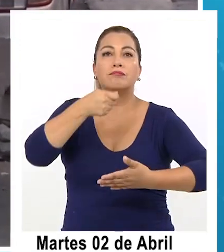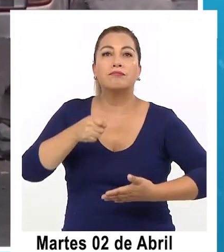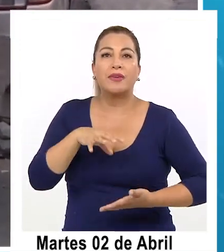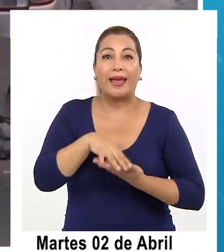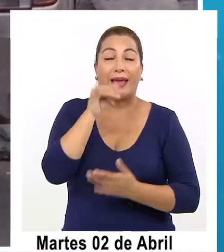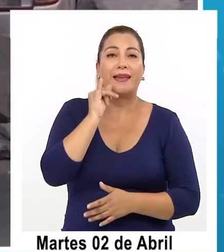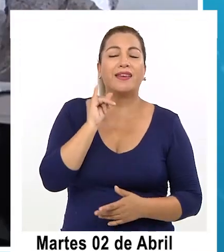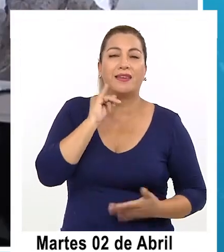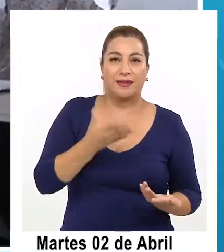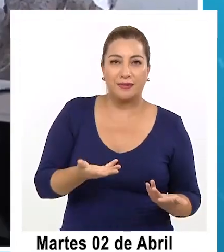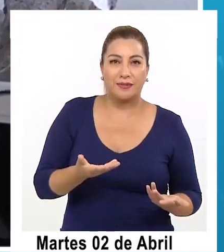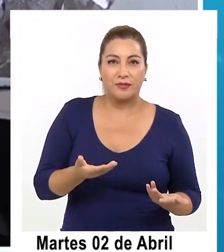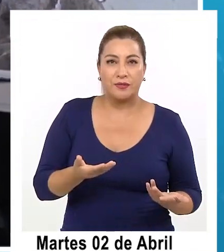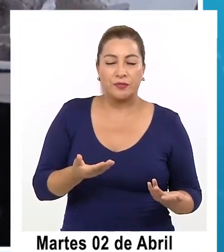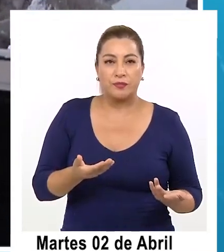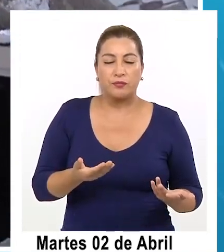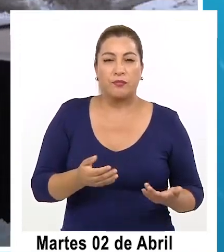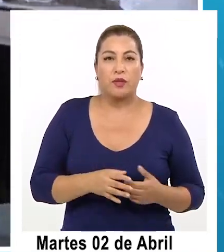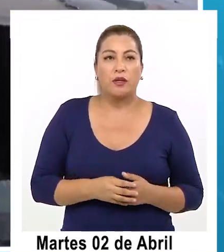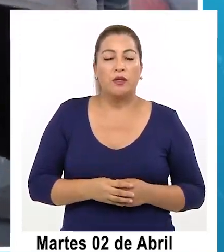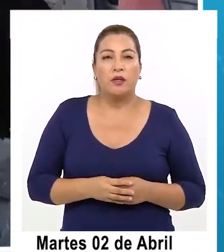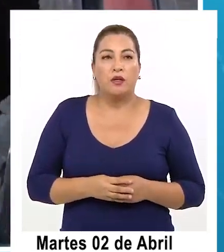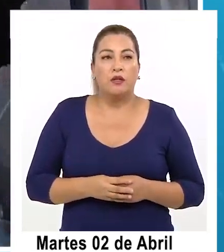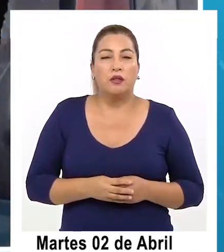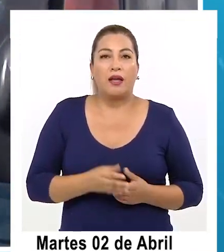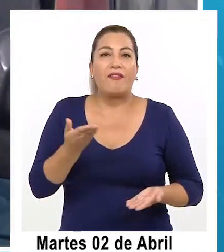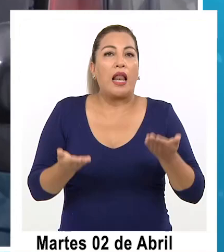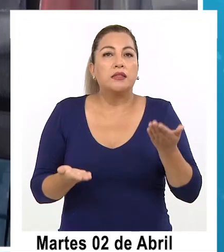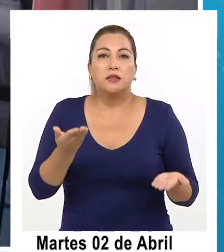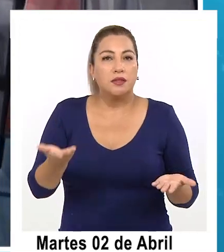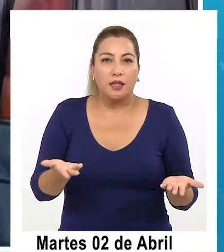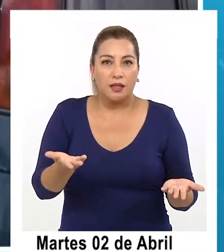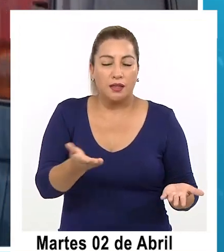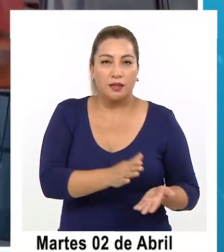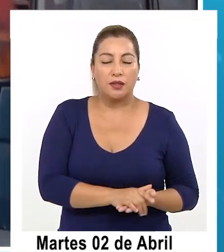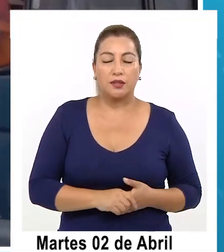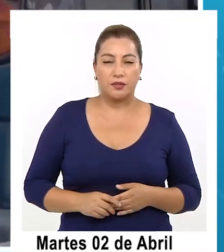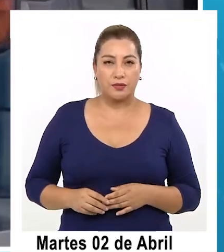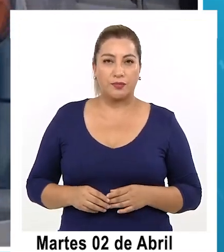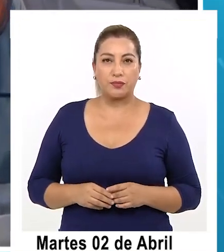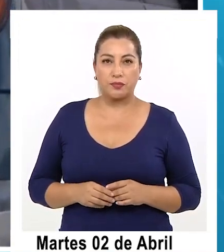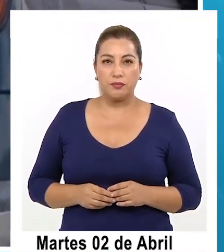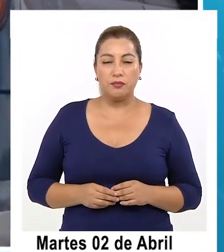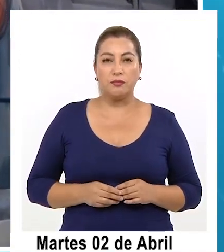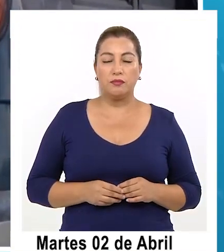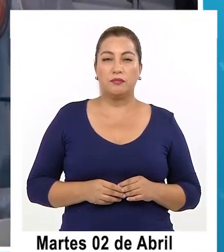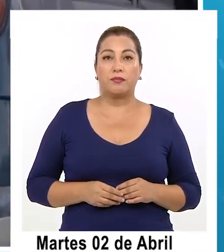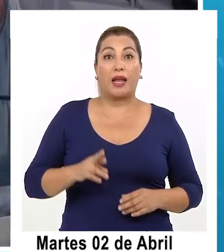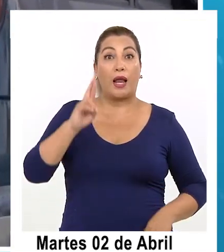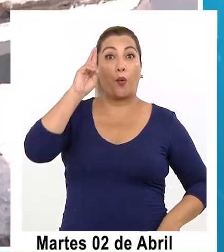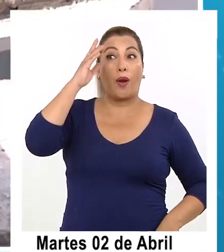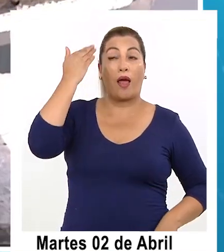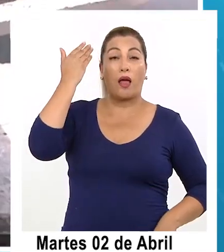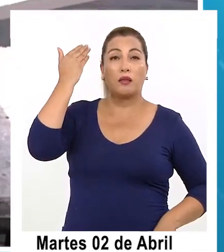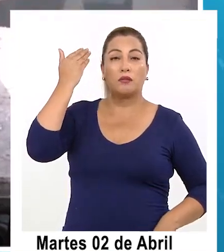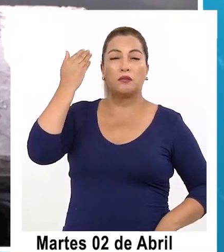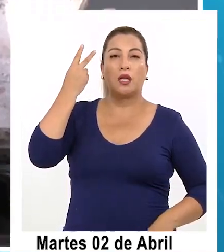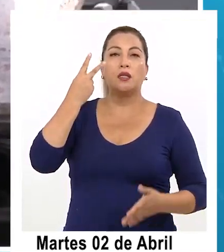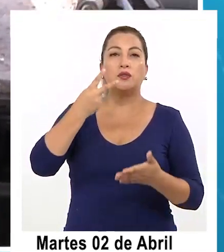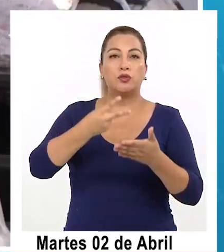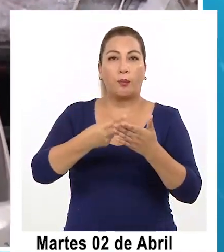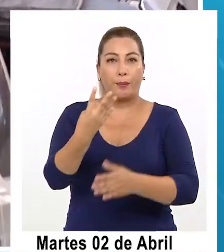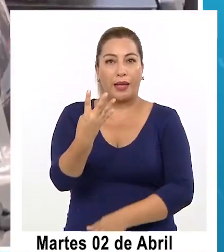Iquique primero primero dame el balance a ver sí bueno recordemos que el dos mil